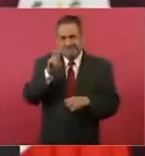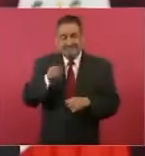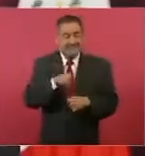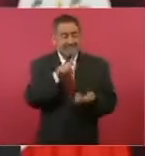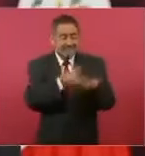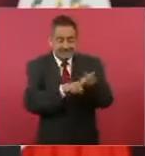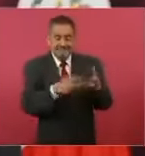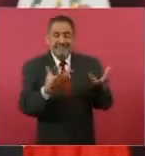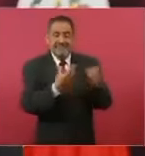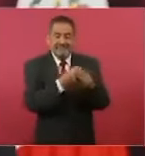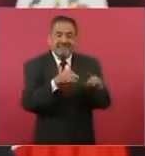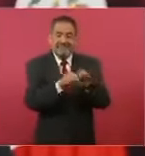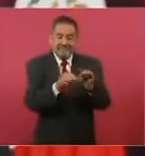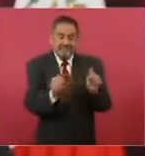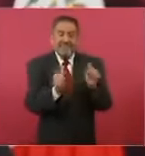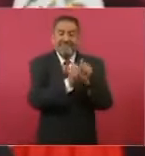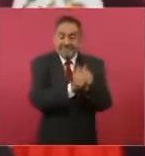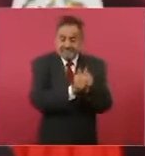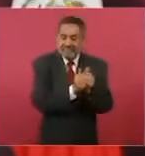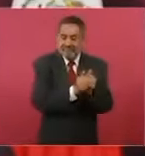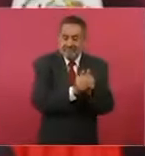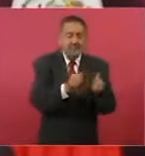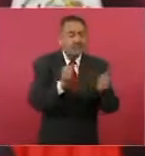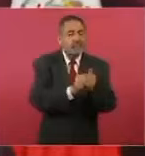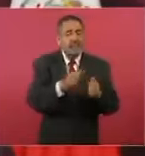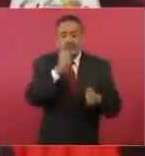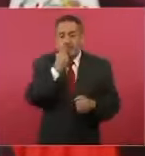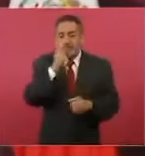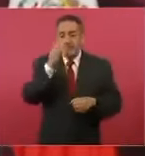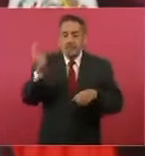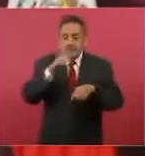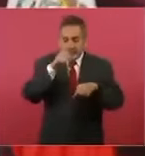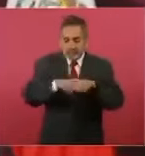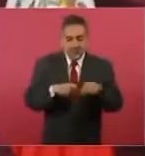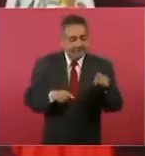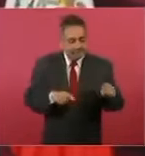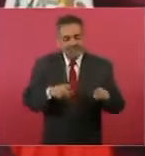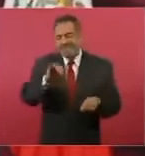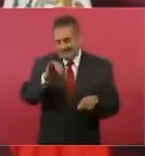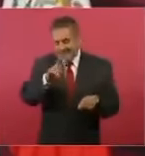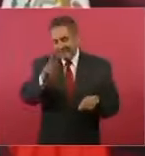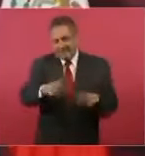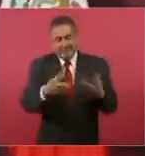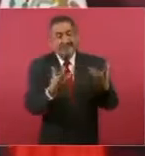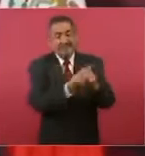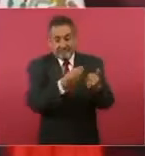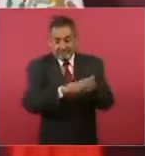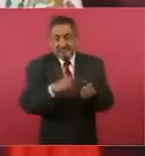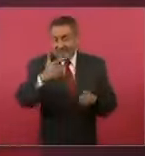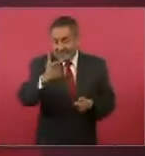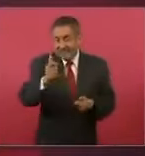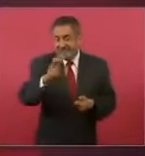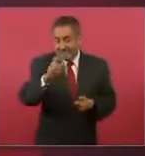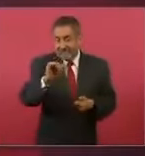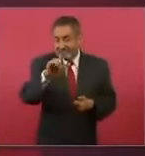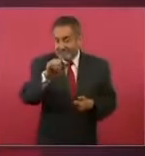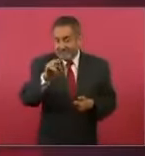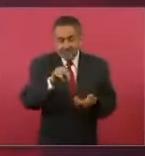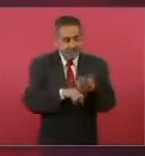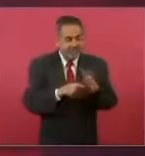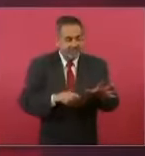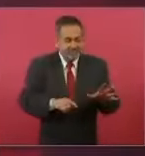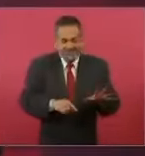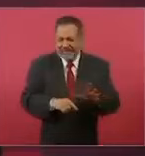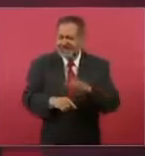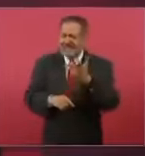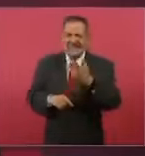en la Policía Federal, sí tuvo vínculos con García Luna, y nosotros